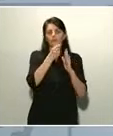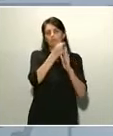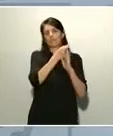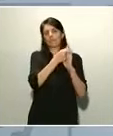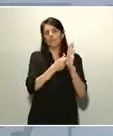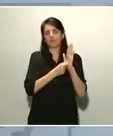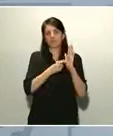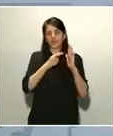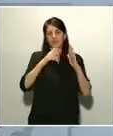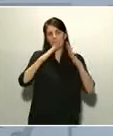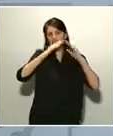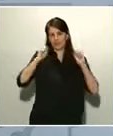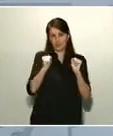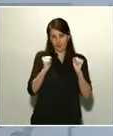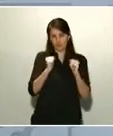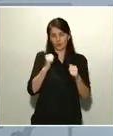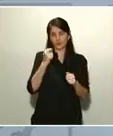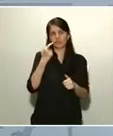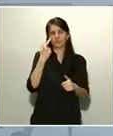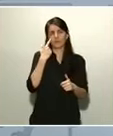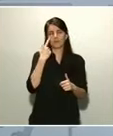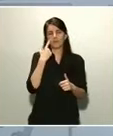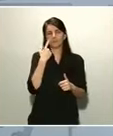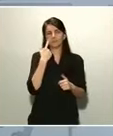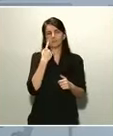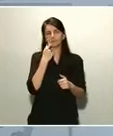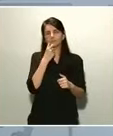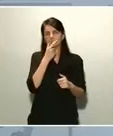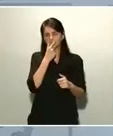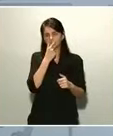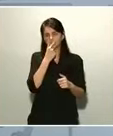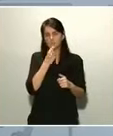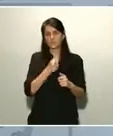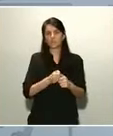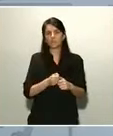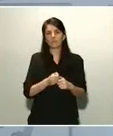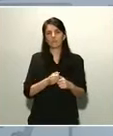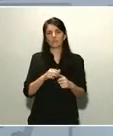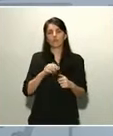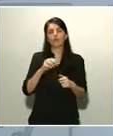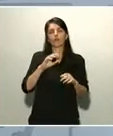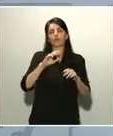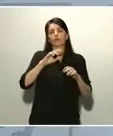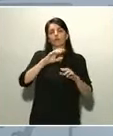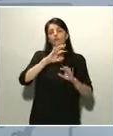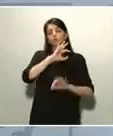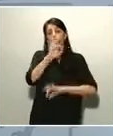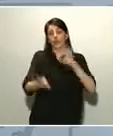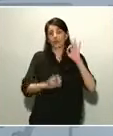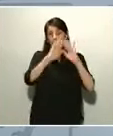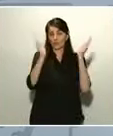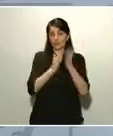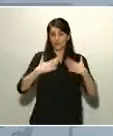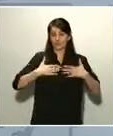Vamos a ver. ¿Qué es lo que nos ha dicho la Organización Mundial de la Salud? La Organización Mundial de la Salud nos ha dicho que tenemos que afrontar esta